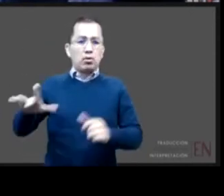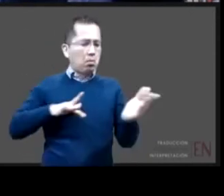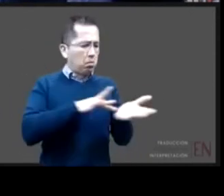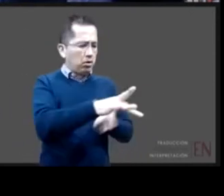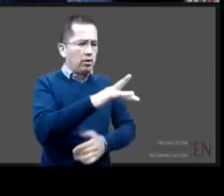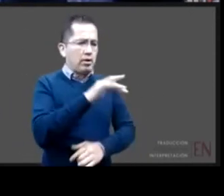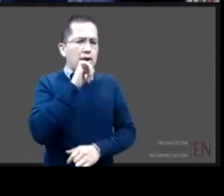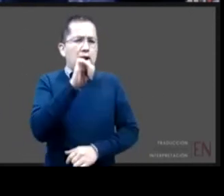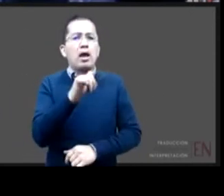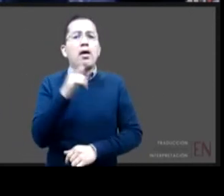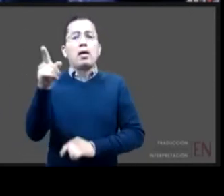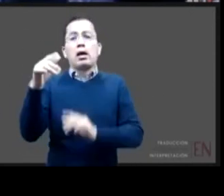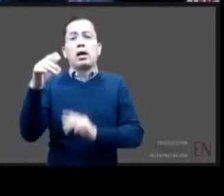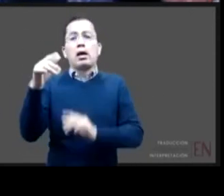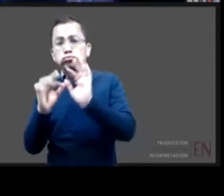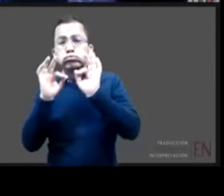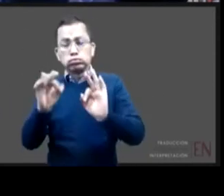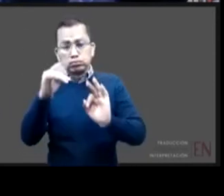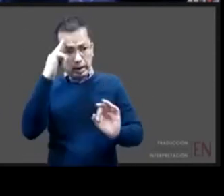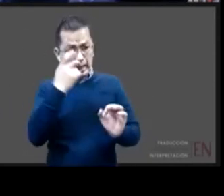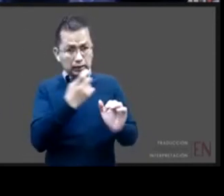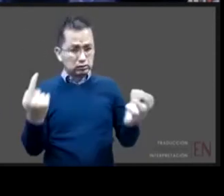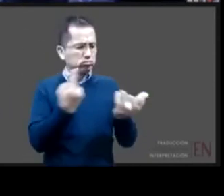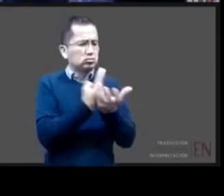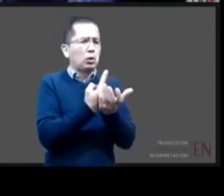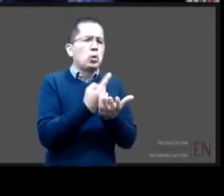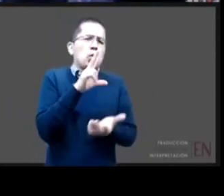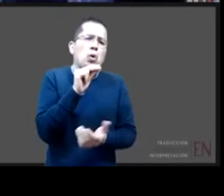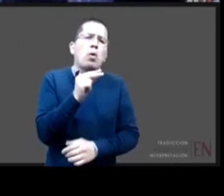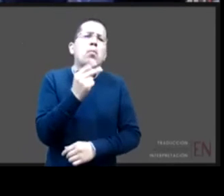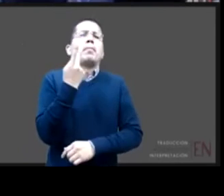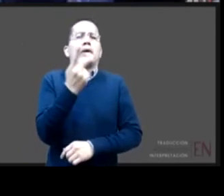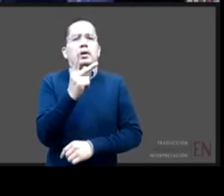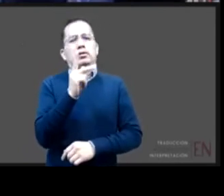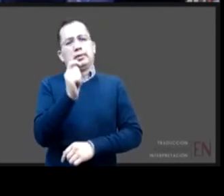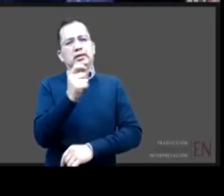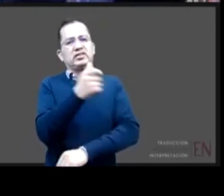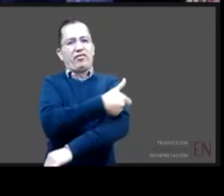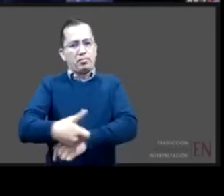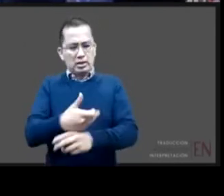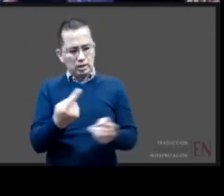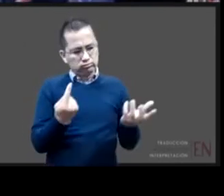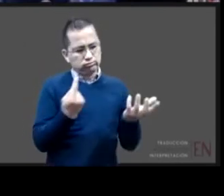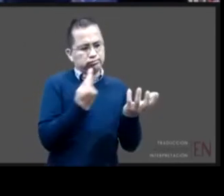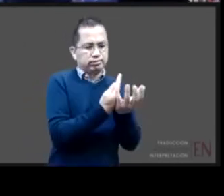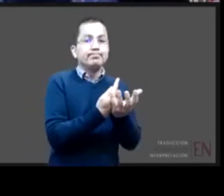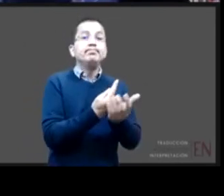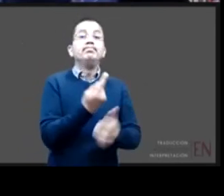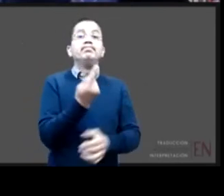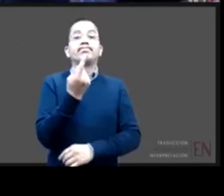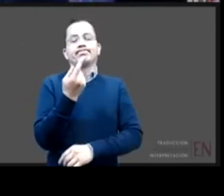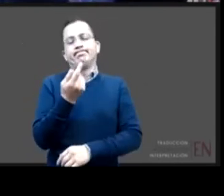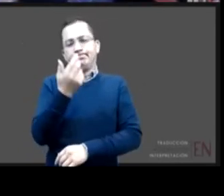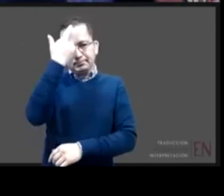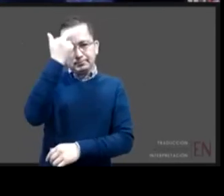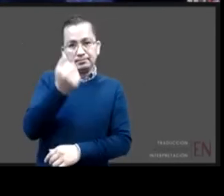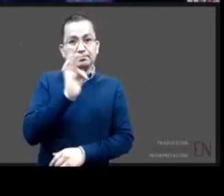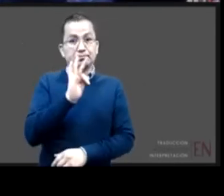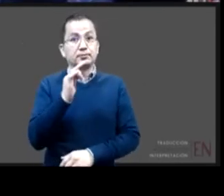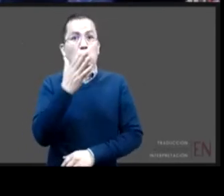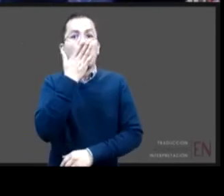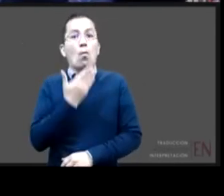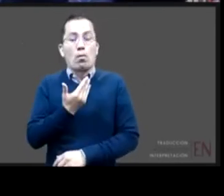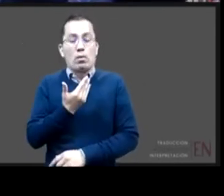reglamentadas. Podría eso también provocar una serie de situaciones complejas para niños y niñas. Por eso